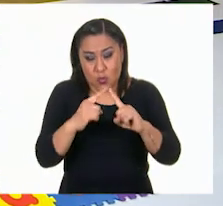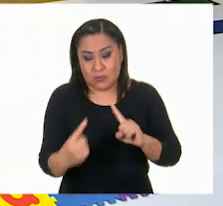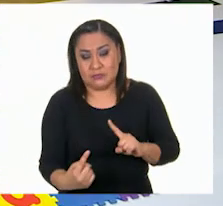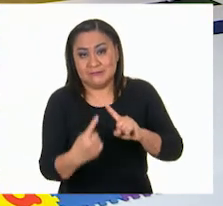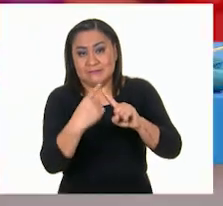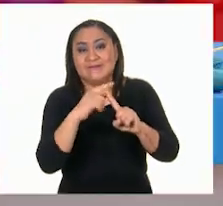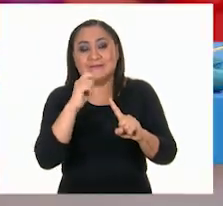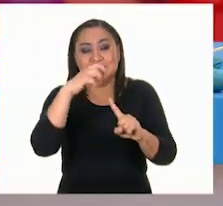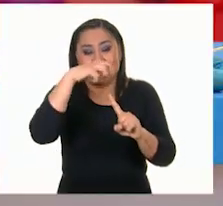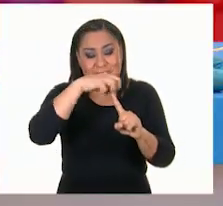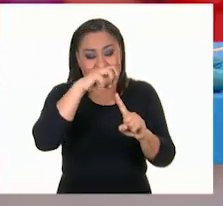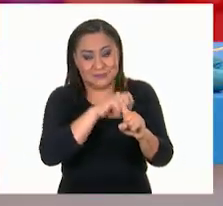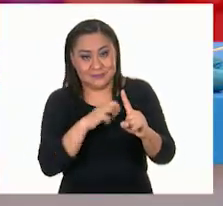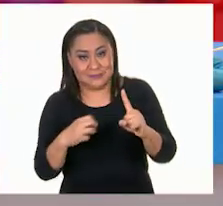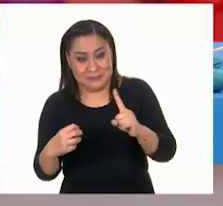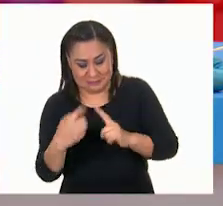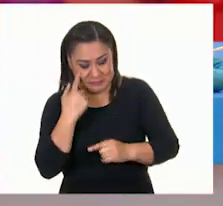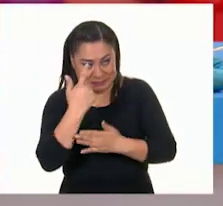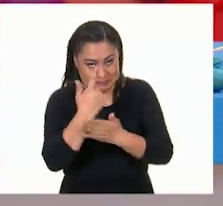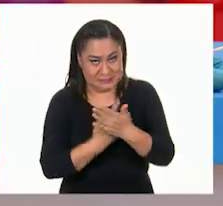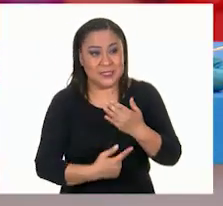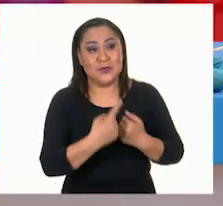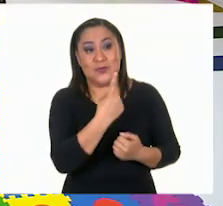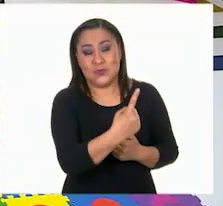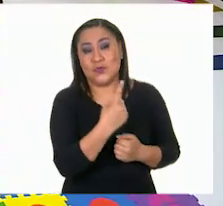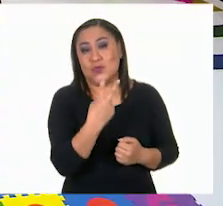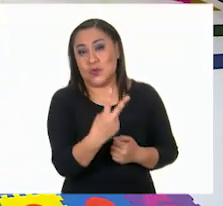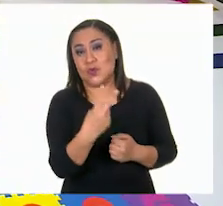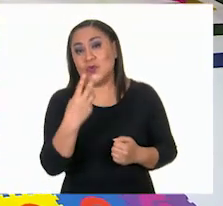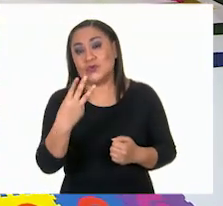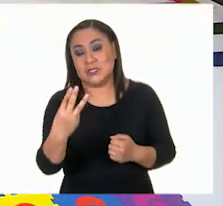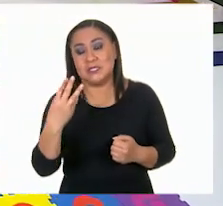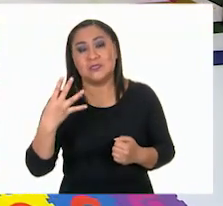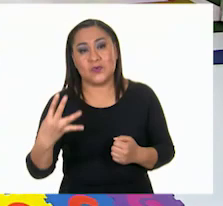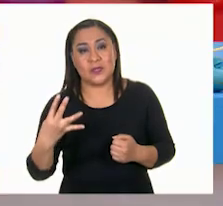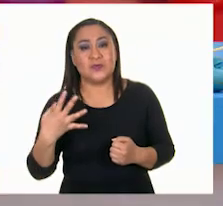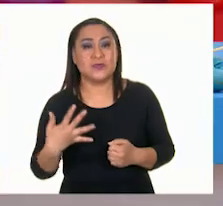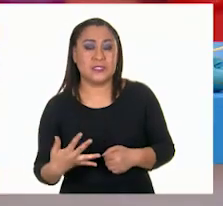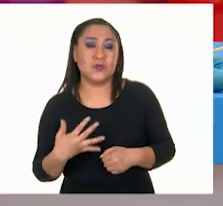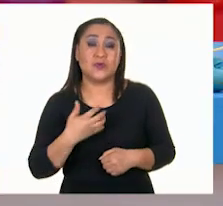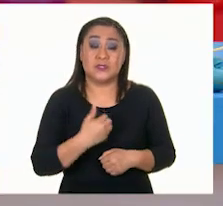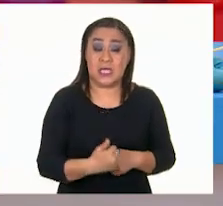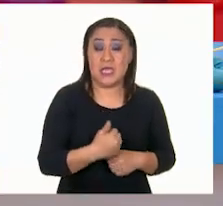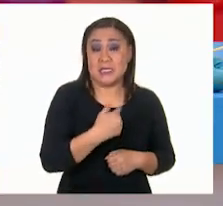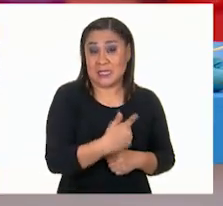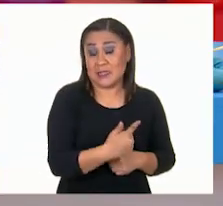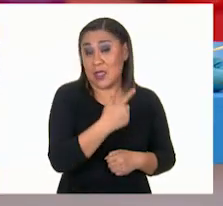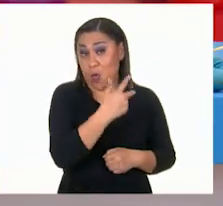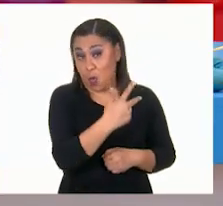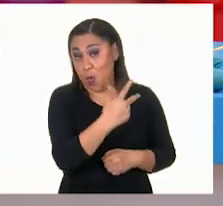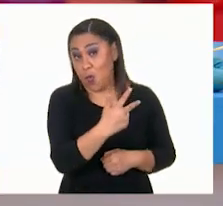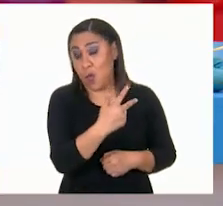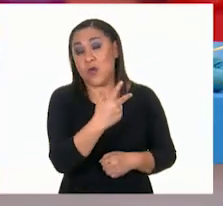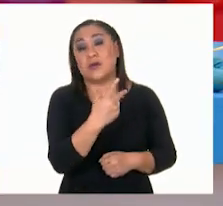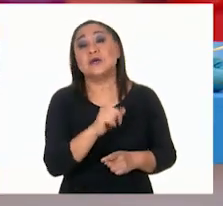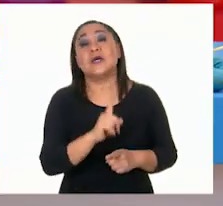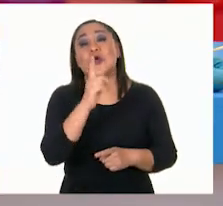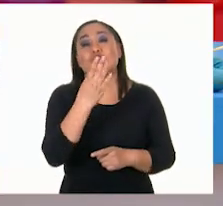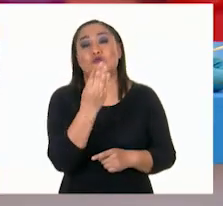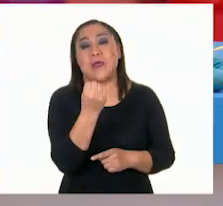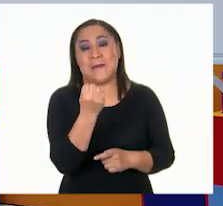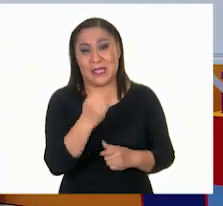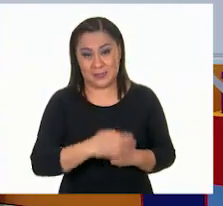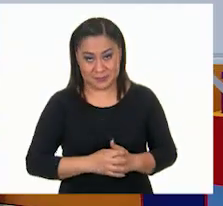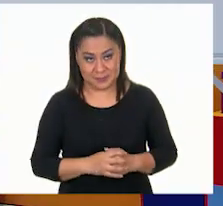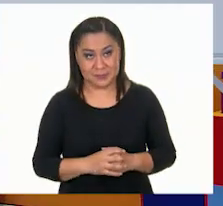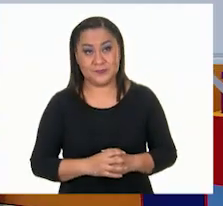vamos a contarlas. Vamos a contarlas. Una, dos, tres, cuatro, cinco, seis, siete, ocho y nueve con este de aquí arriba.